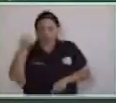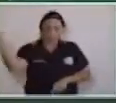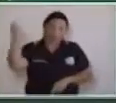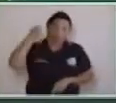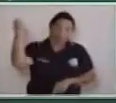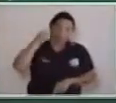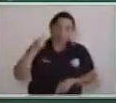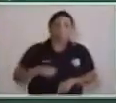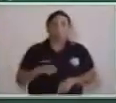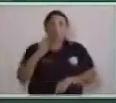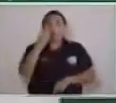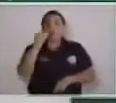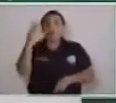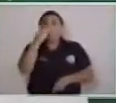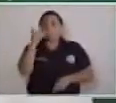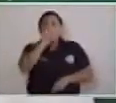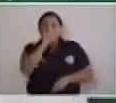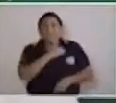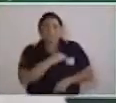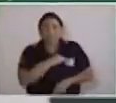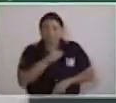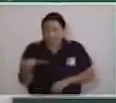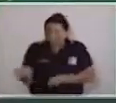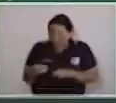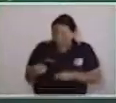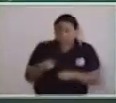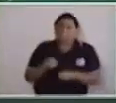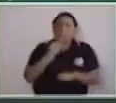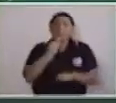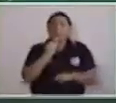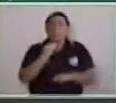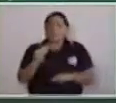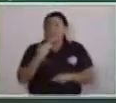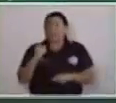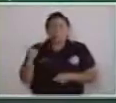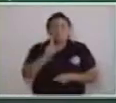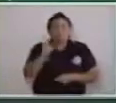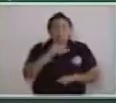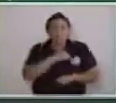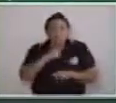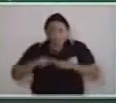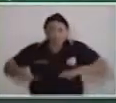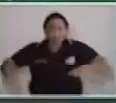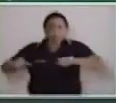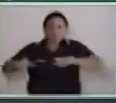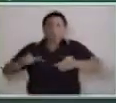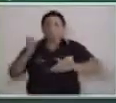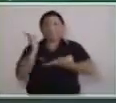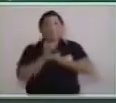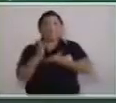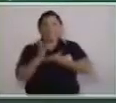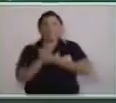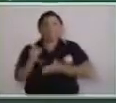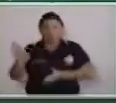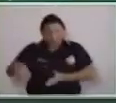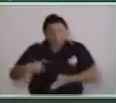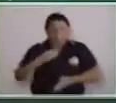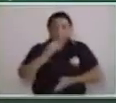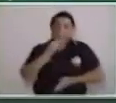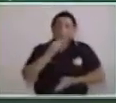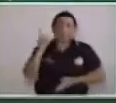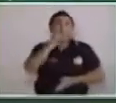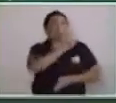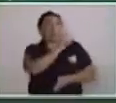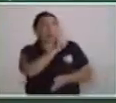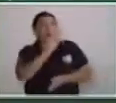palo no quiere pegarle al lobo. El lobo no quiere sacar a la Chiva. La Chiva no quiere salir de ahí. ¡Sal de ahí, Chiva